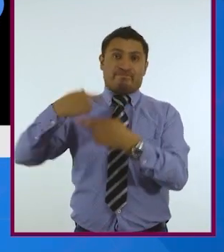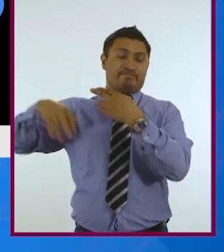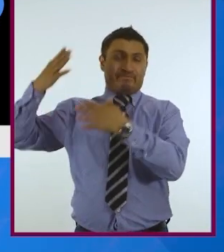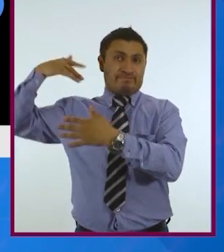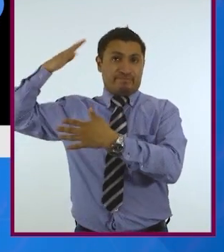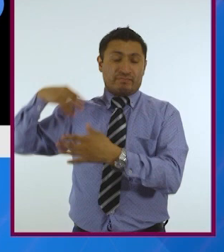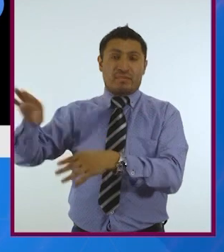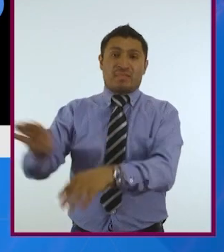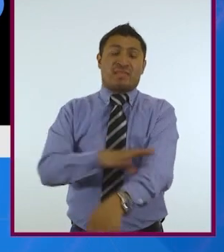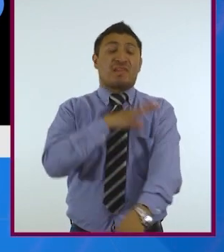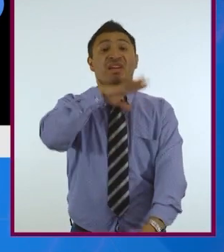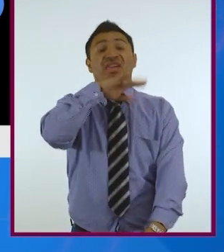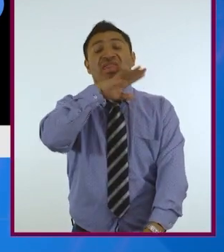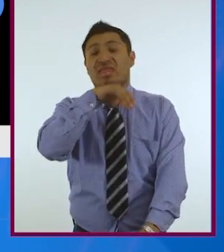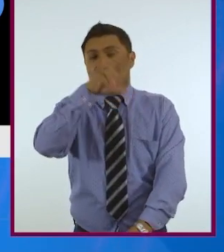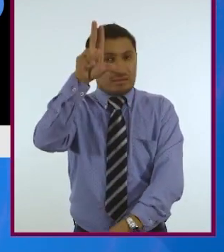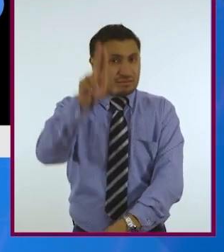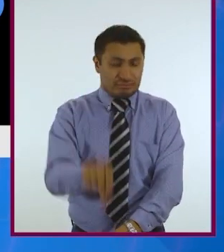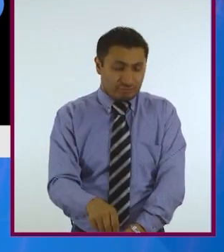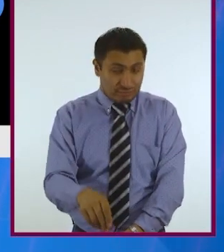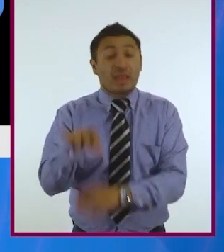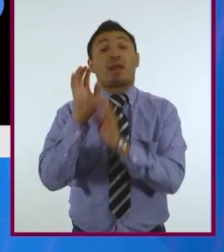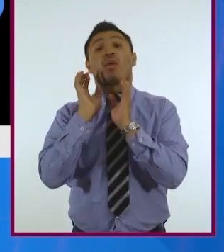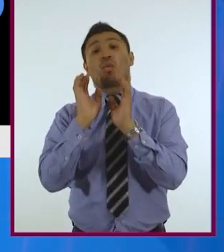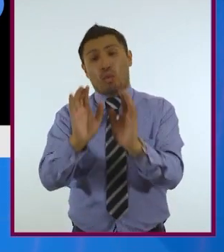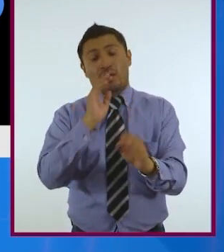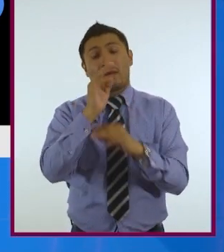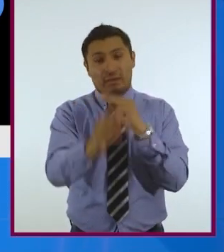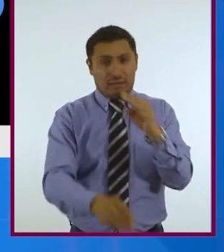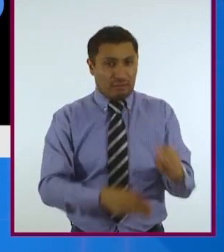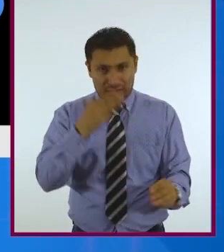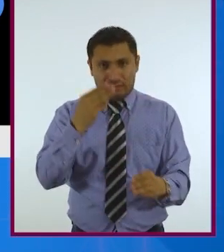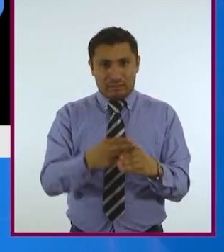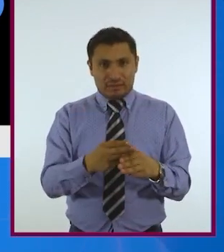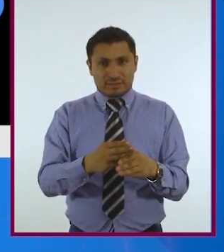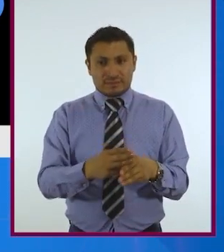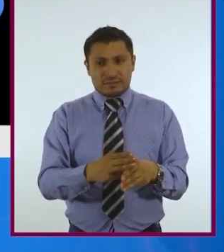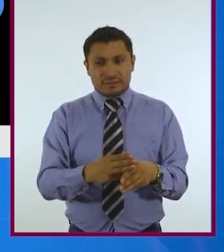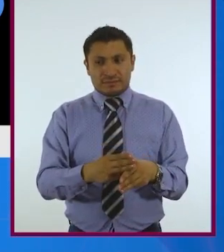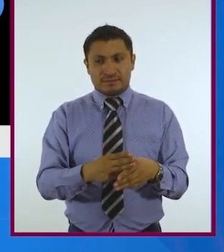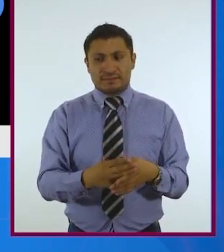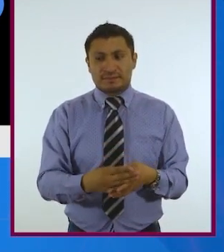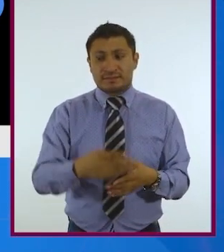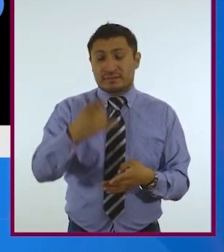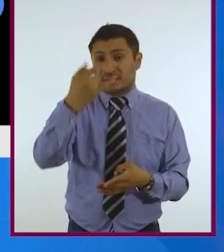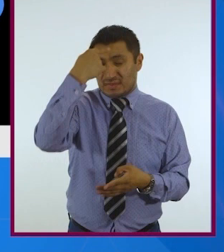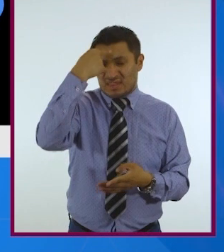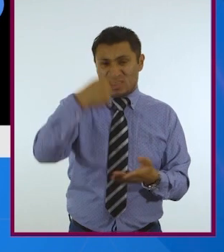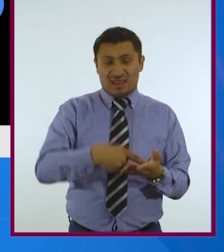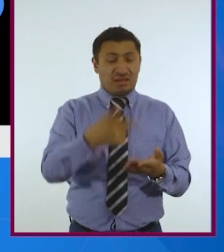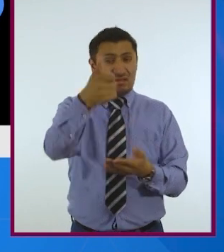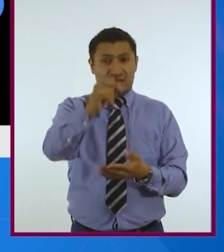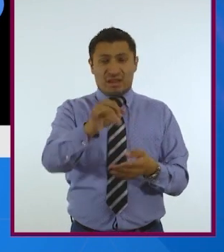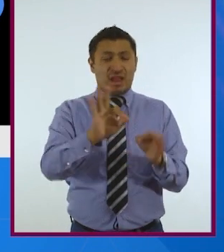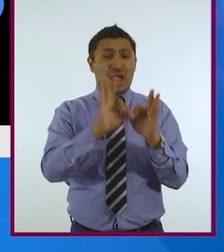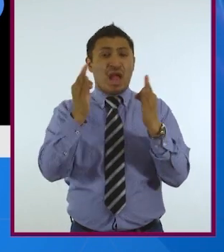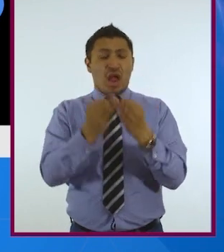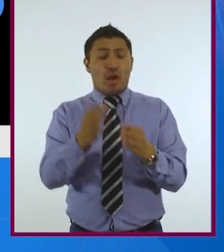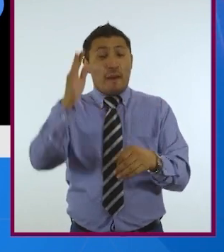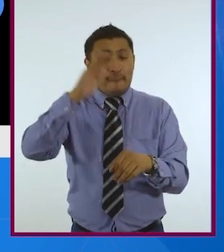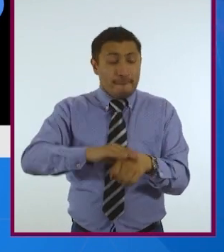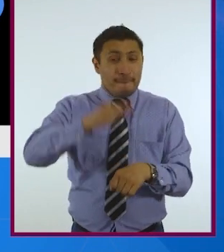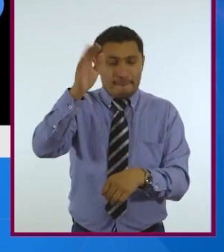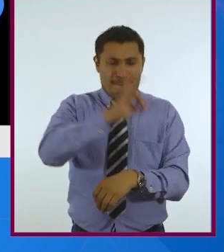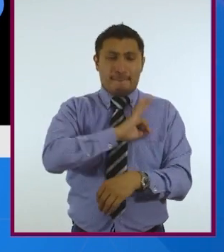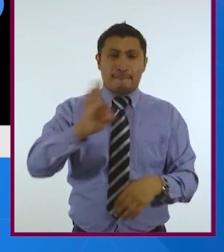hacia energías sucias, de cuidar el planeta. Y creo que esa sería la forma en que